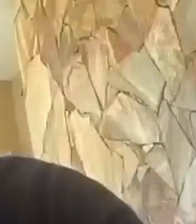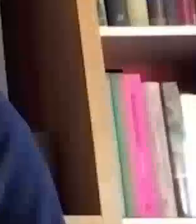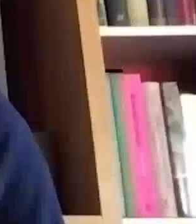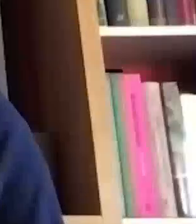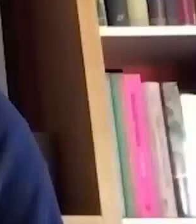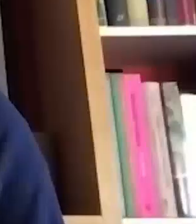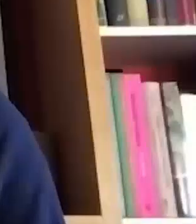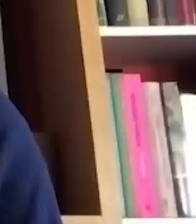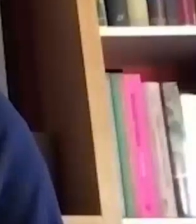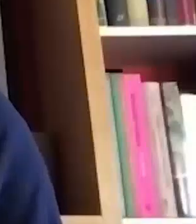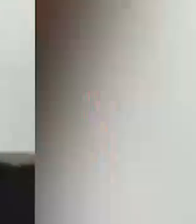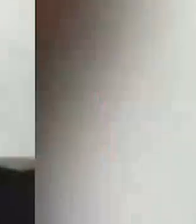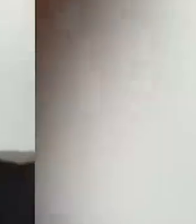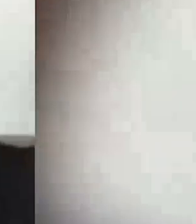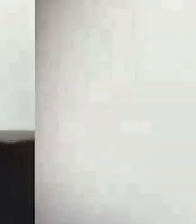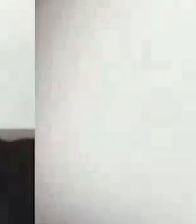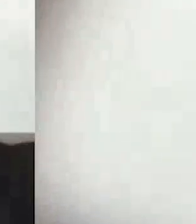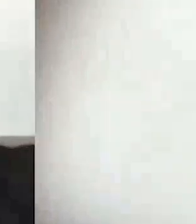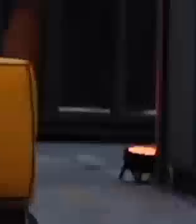Música.